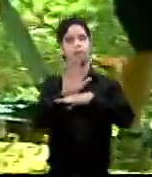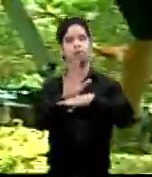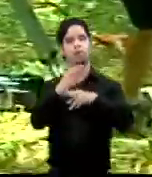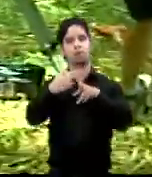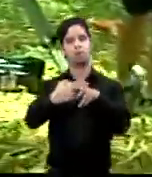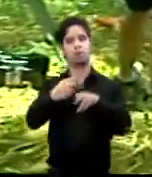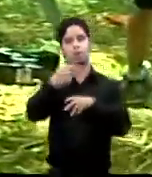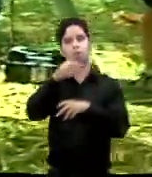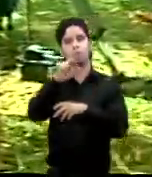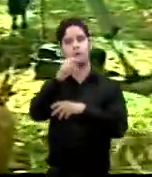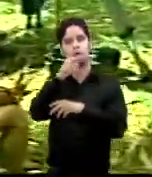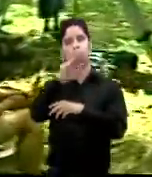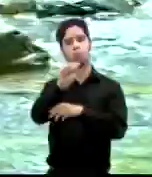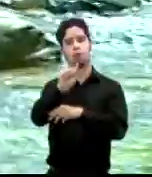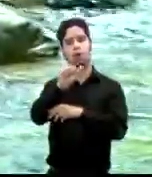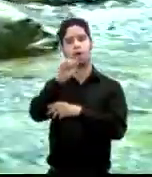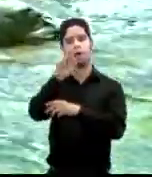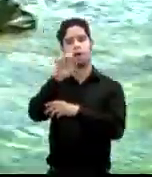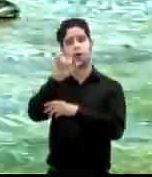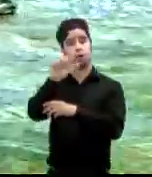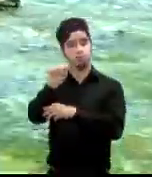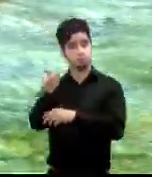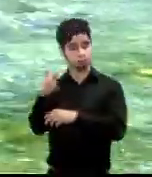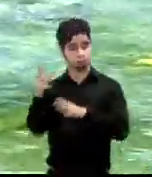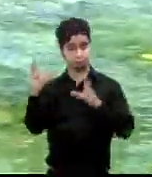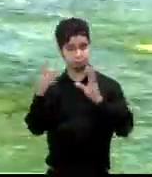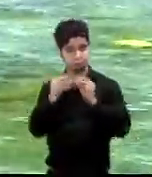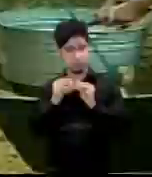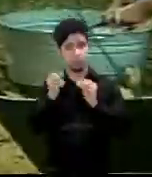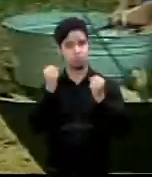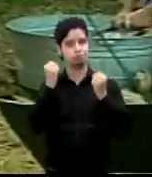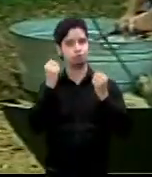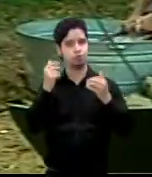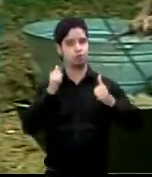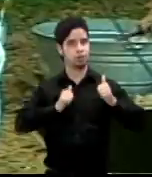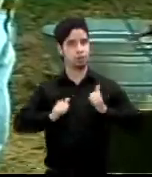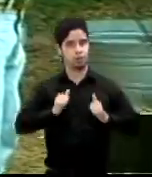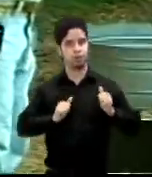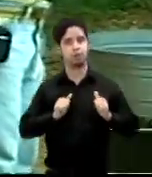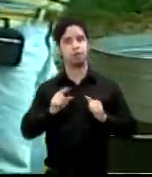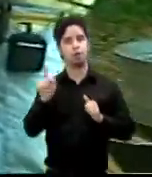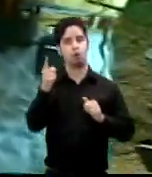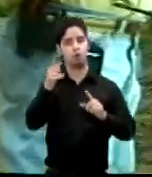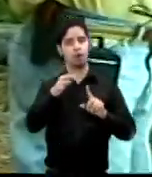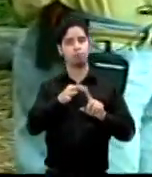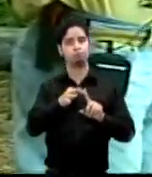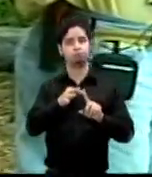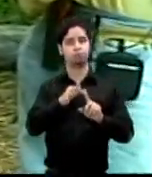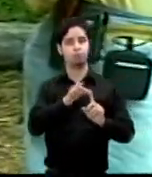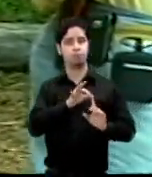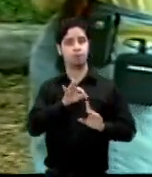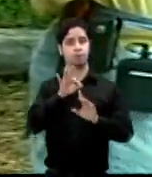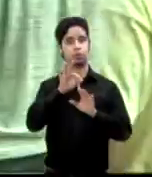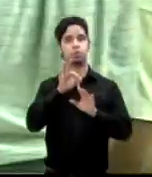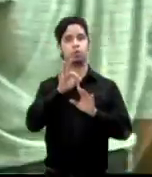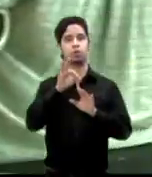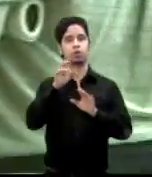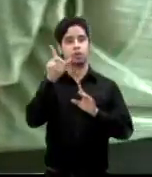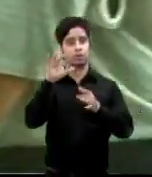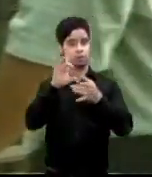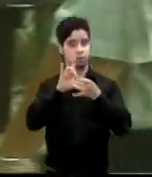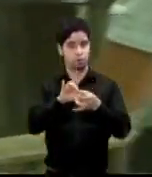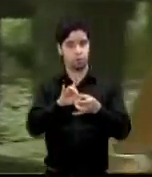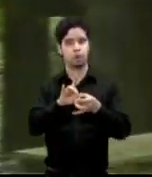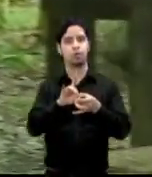propósitos entre técnicos y artistas en un solo espíritu del que también surge la película cuentos para despertar